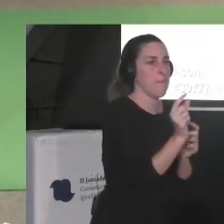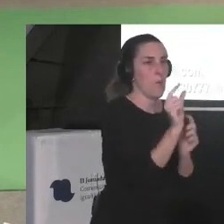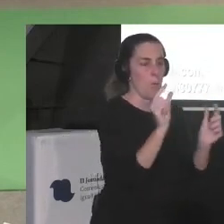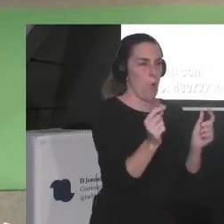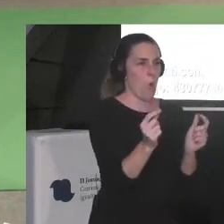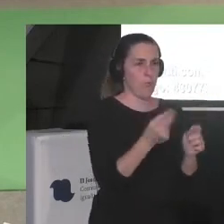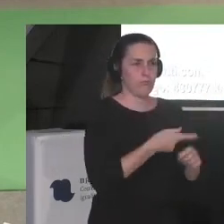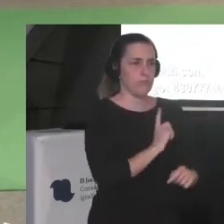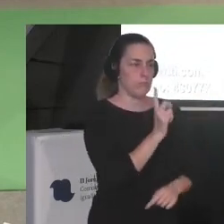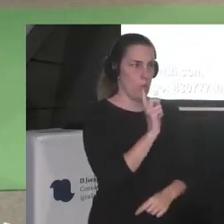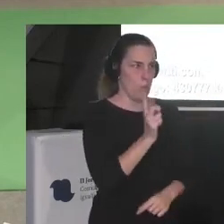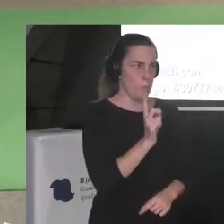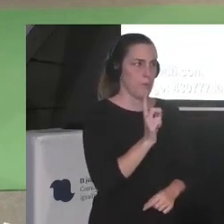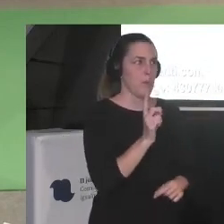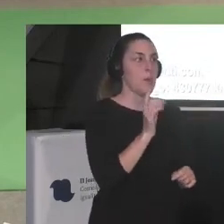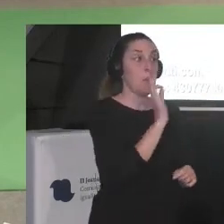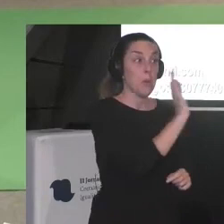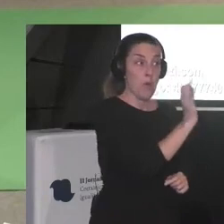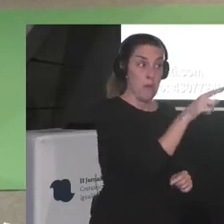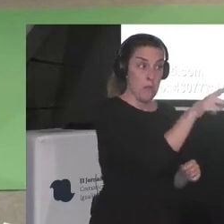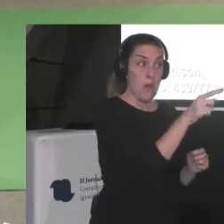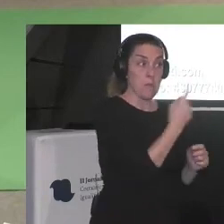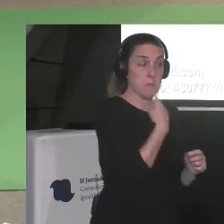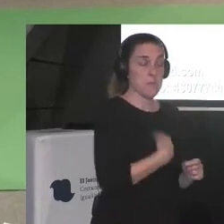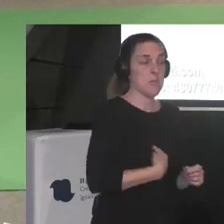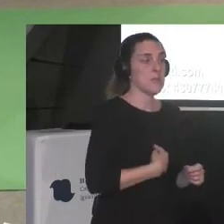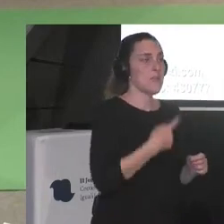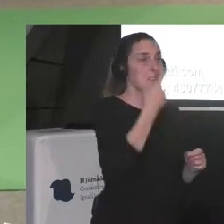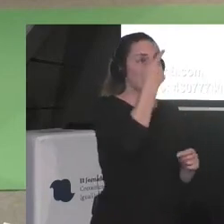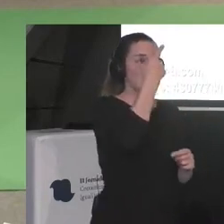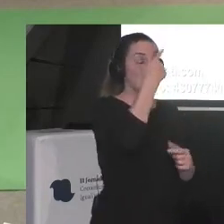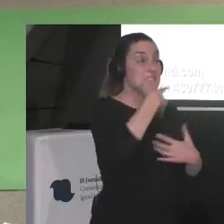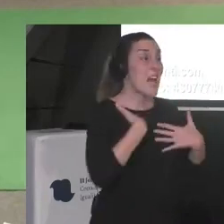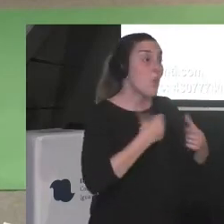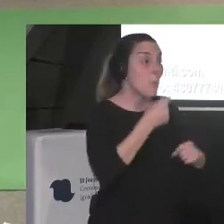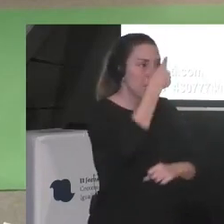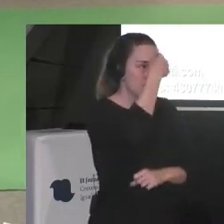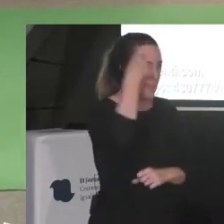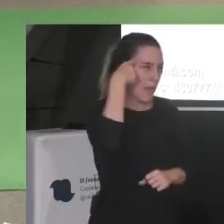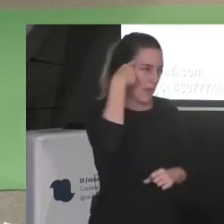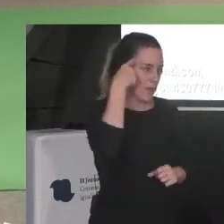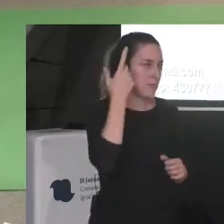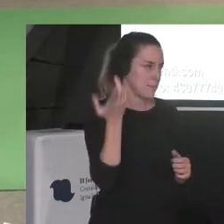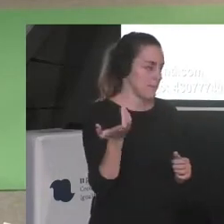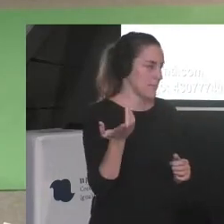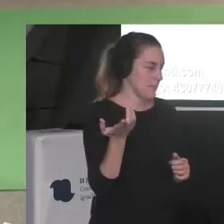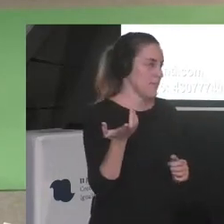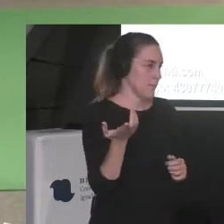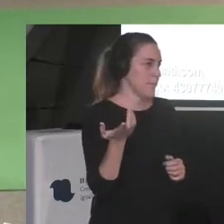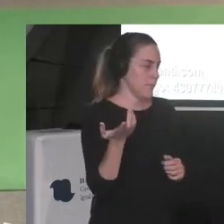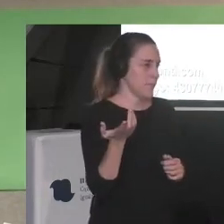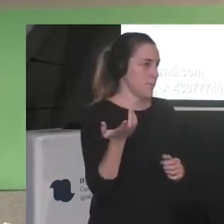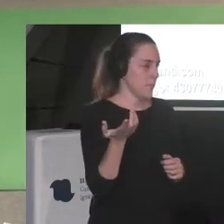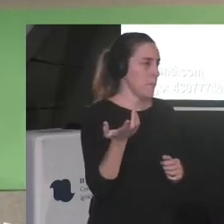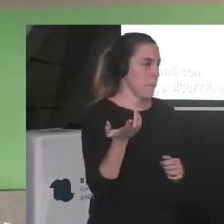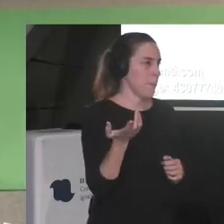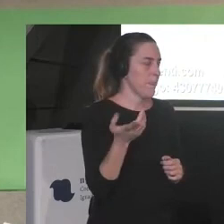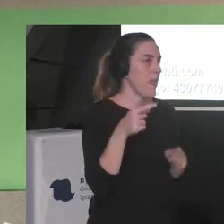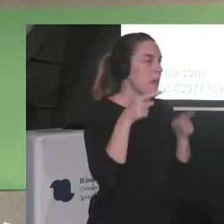pero sí tocas un tema importante ¿no? que es la salud mental ¿no? y que es algo que como lo que siempre nos